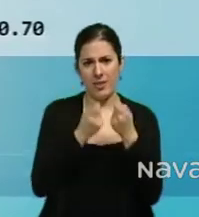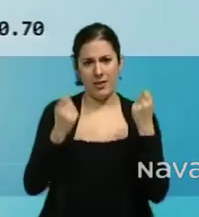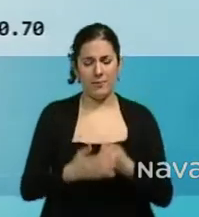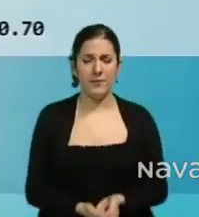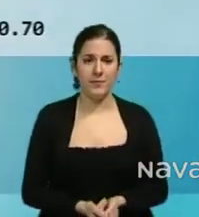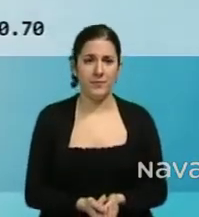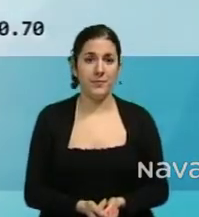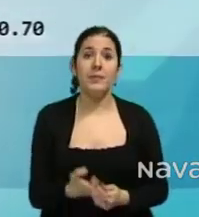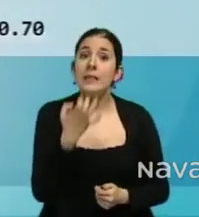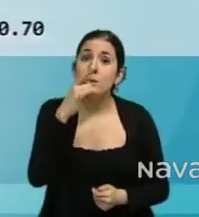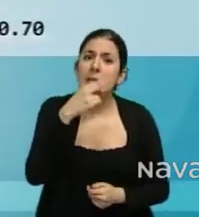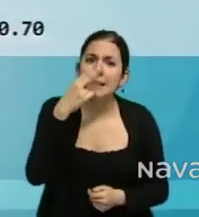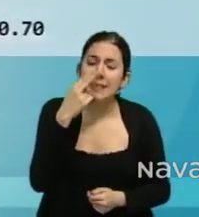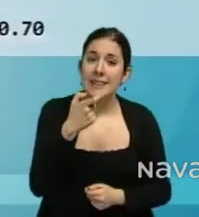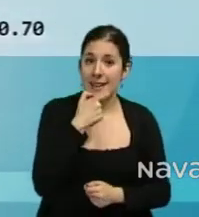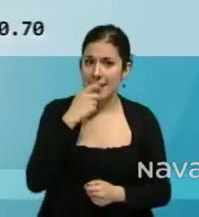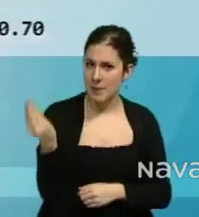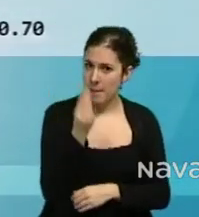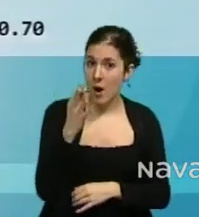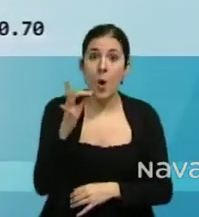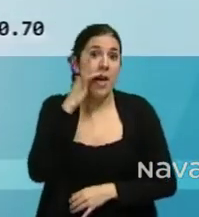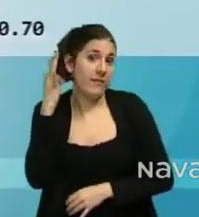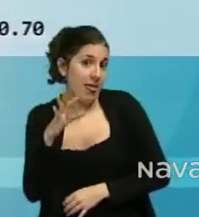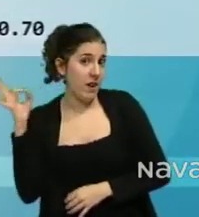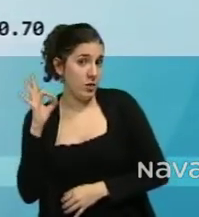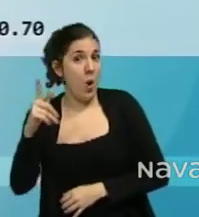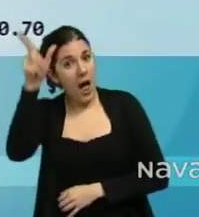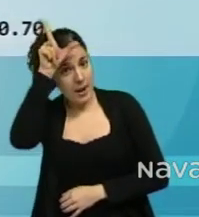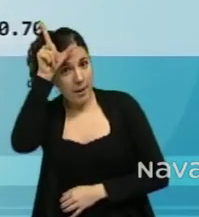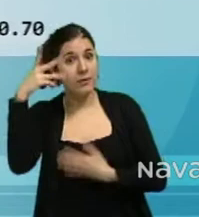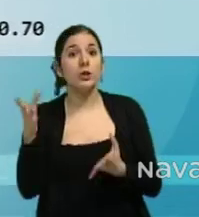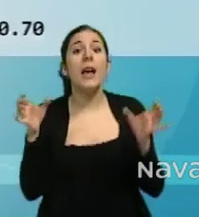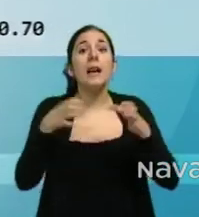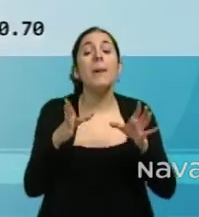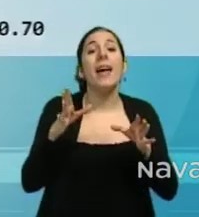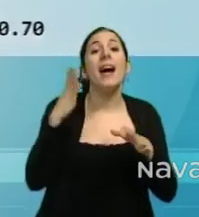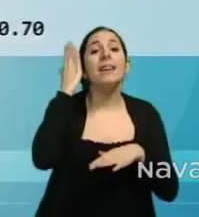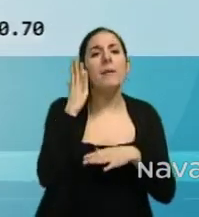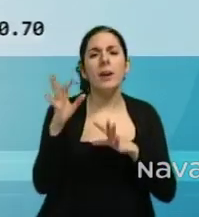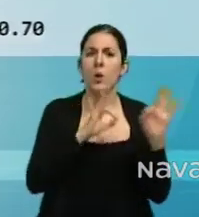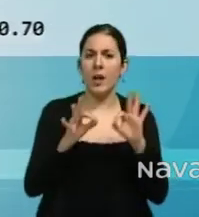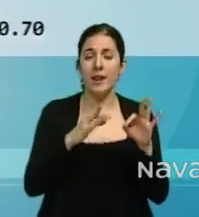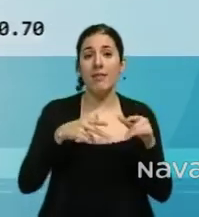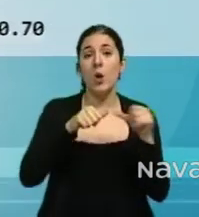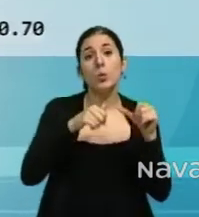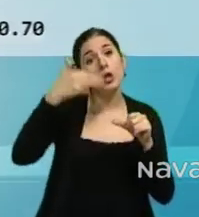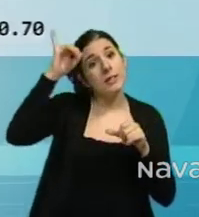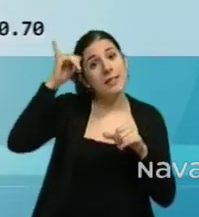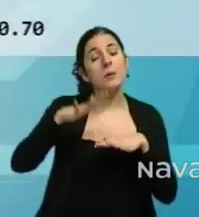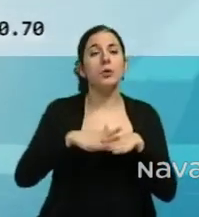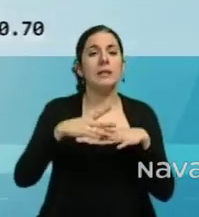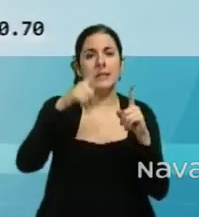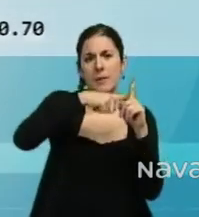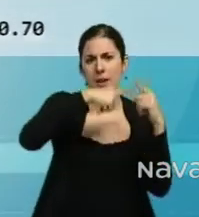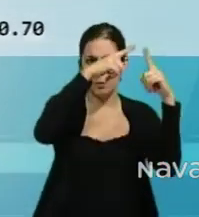Si lo que te interesa es mejorar tu nivel de inglés, francés o alemán, la Cámara Navarra ha organizado cursos intensivos de diferentes niveles en estos idiomas que